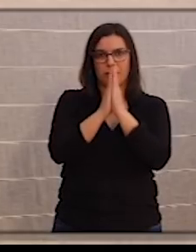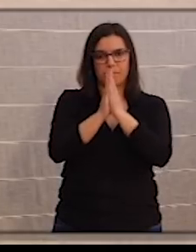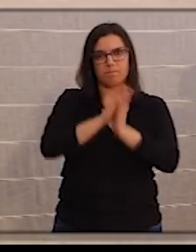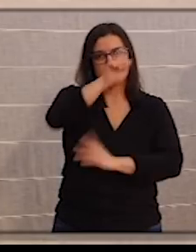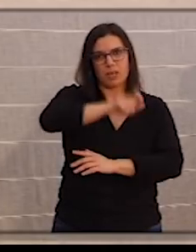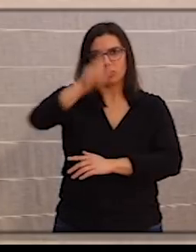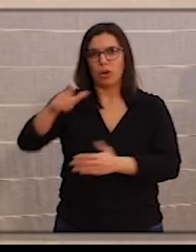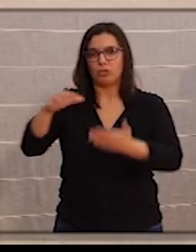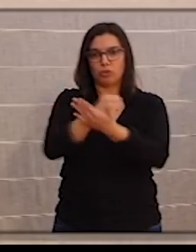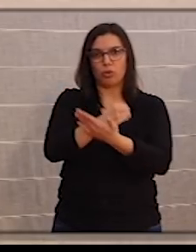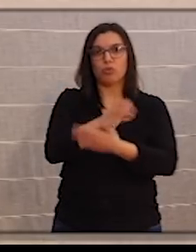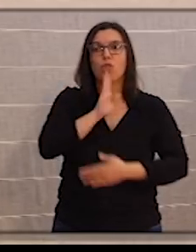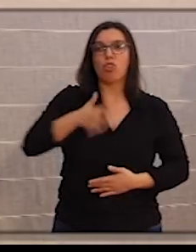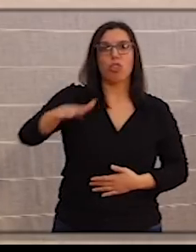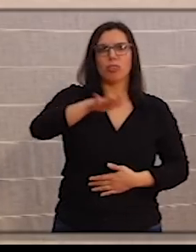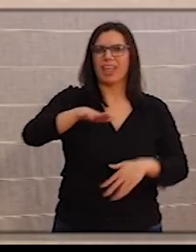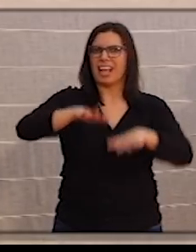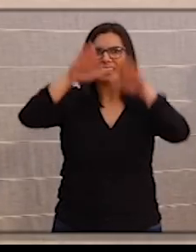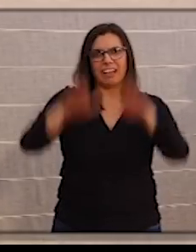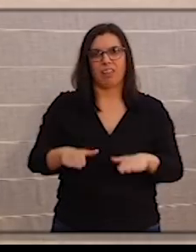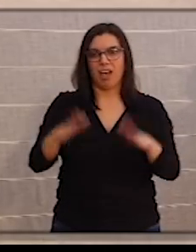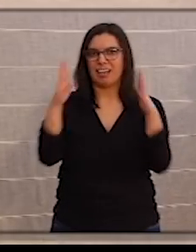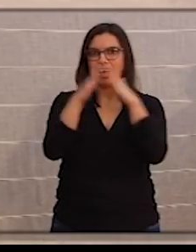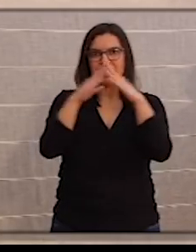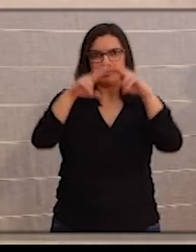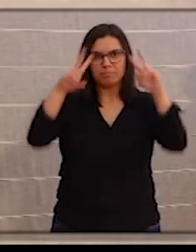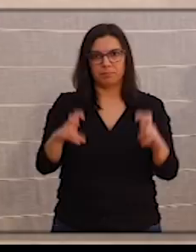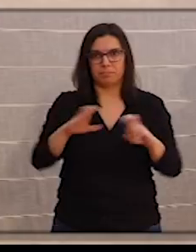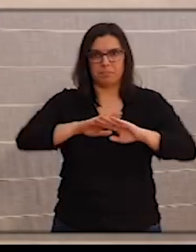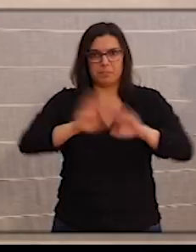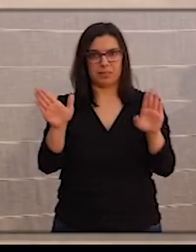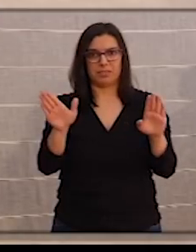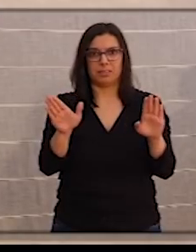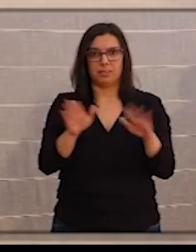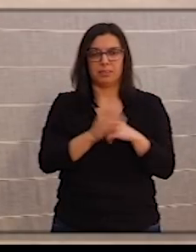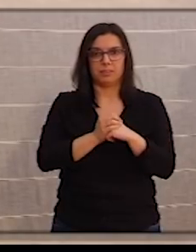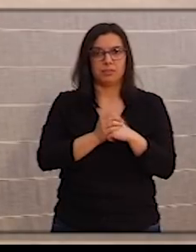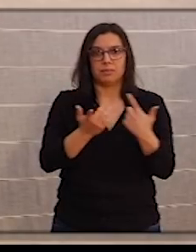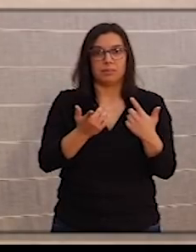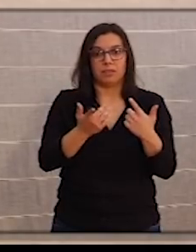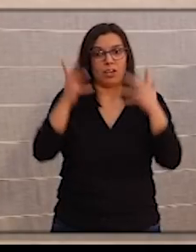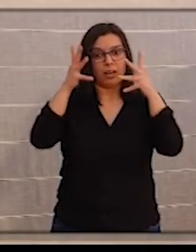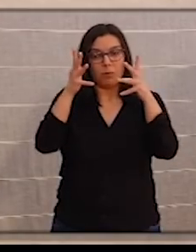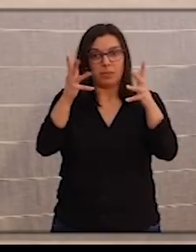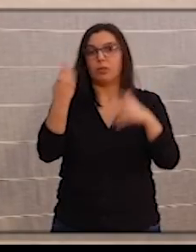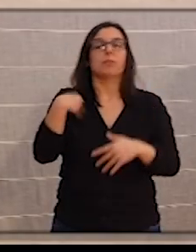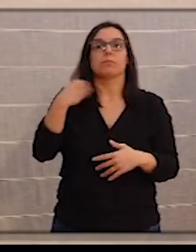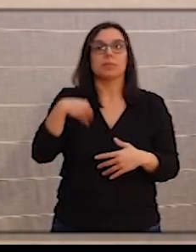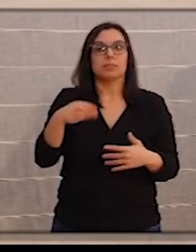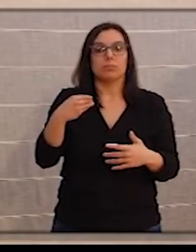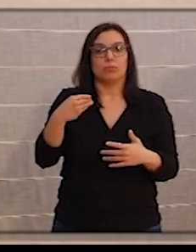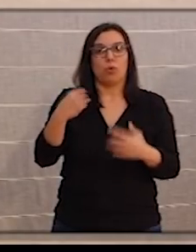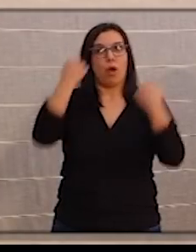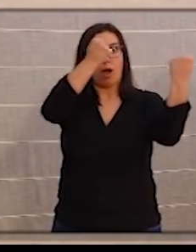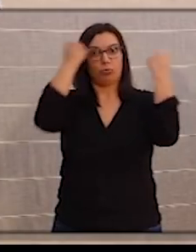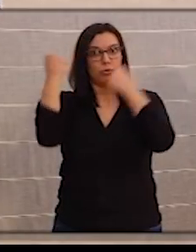donde esté, que se queden en sus casas, que solo vayan en cuanto a las recomendaciones que se han hecho por parte de